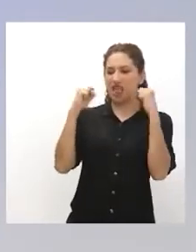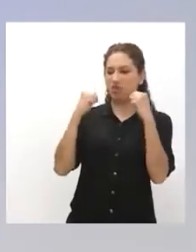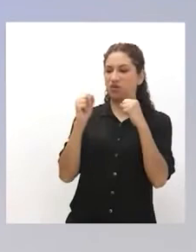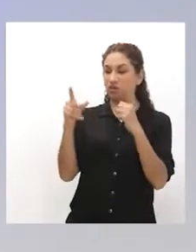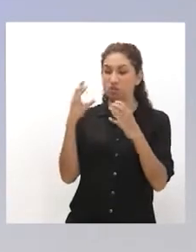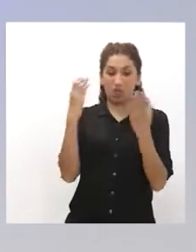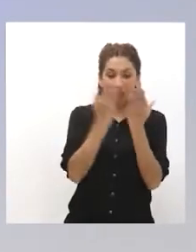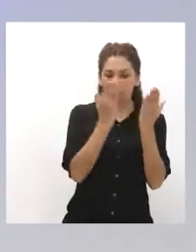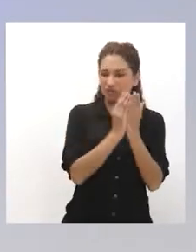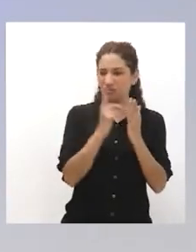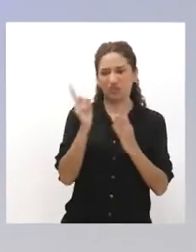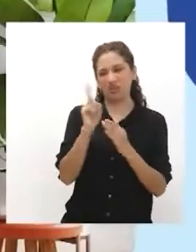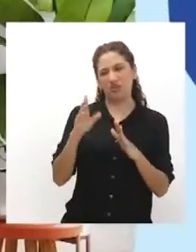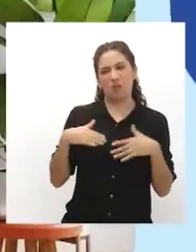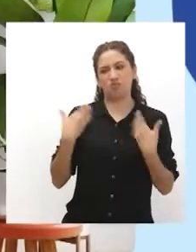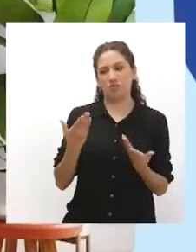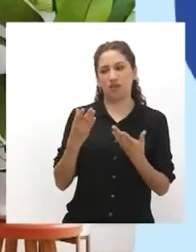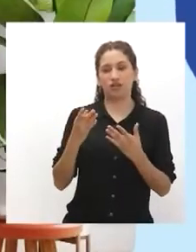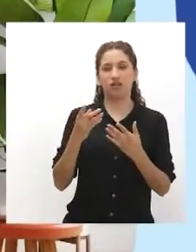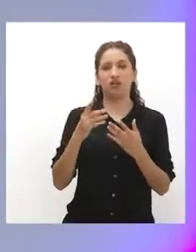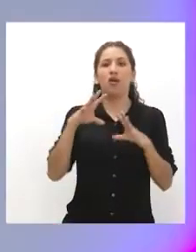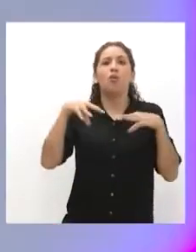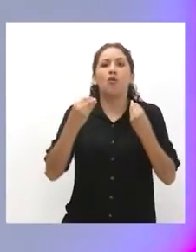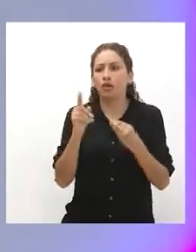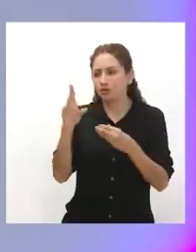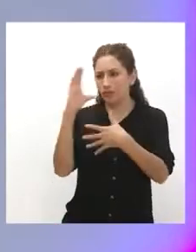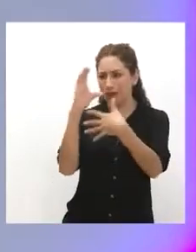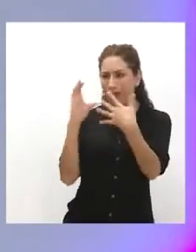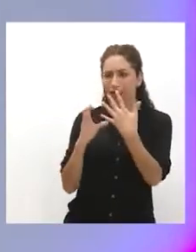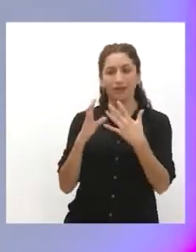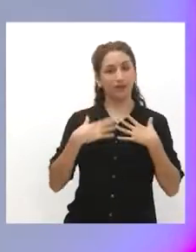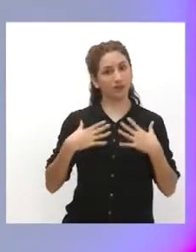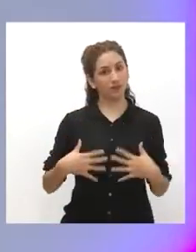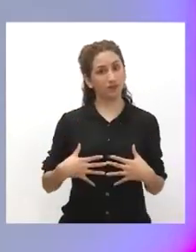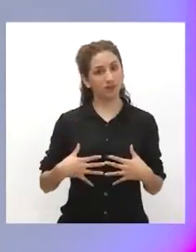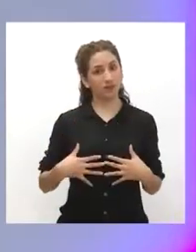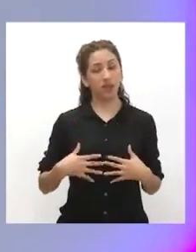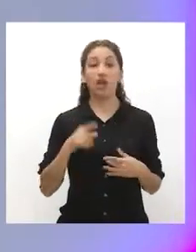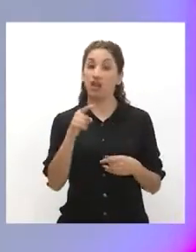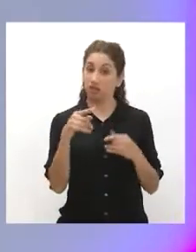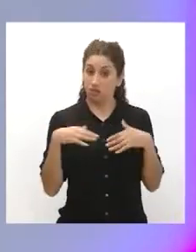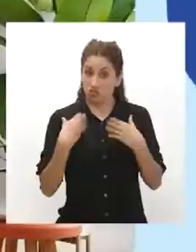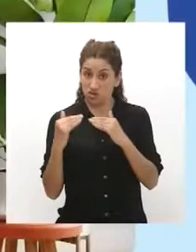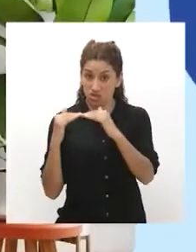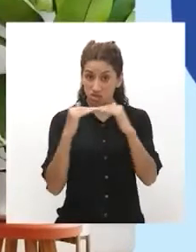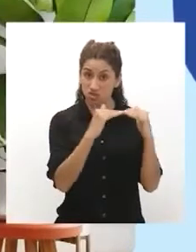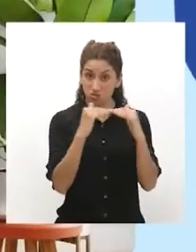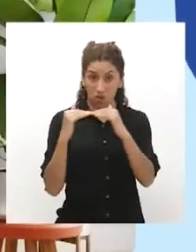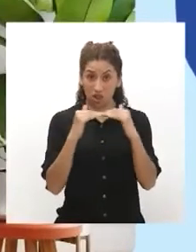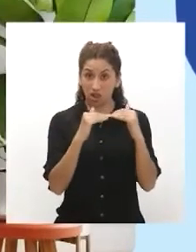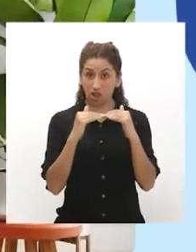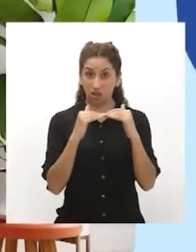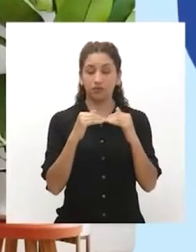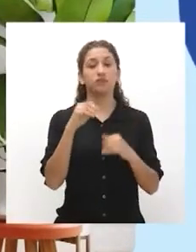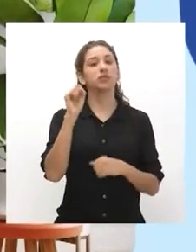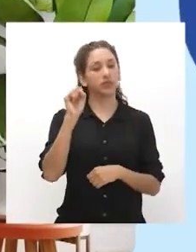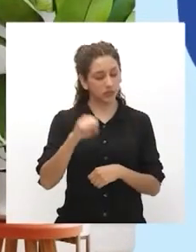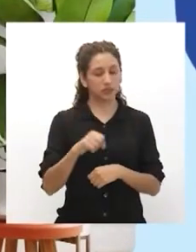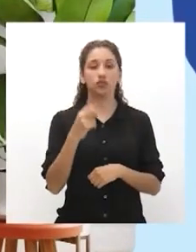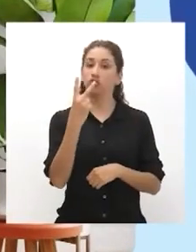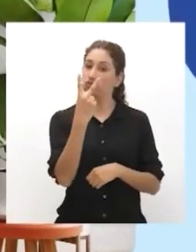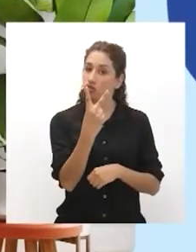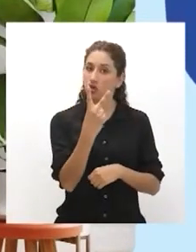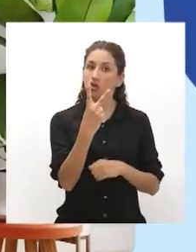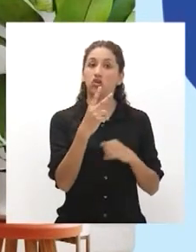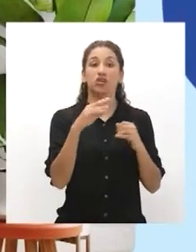estudios por sus características físicas. ¡Exacto! ¿Y ambas formas de discriminación se pueden dar a la par? ¡Correcto! Ambos